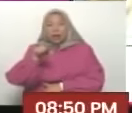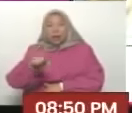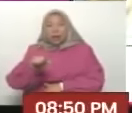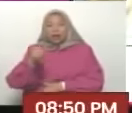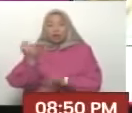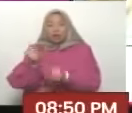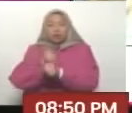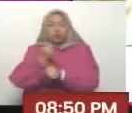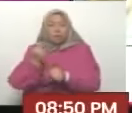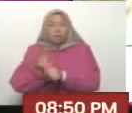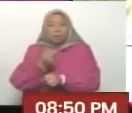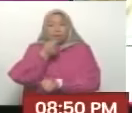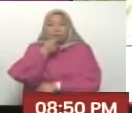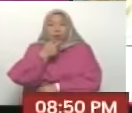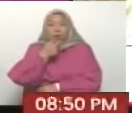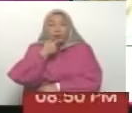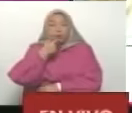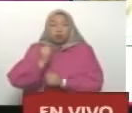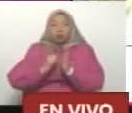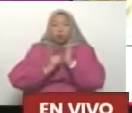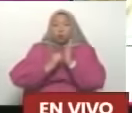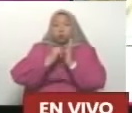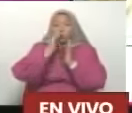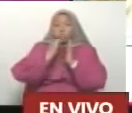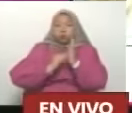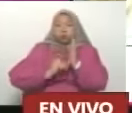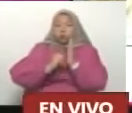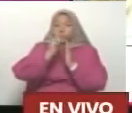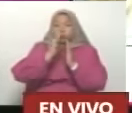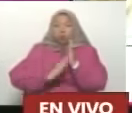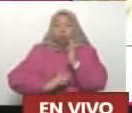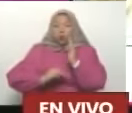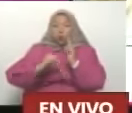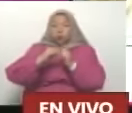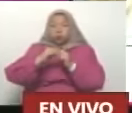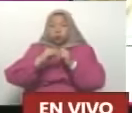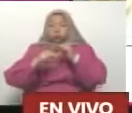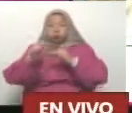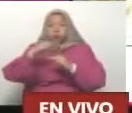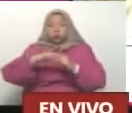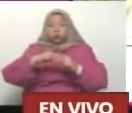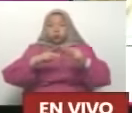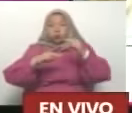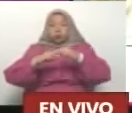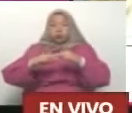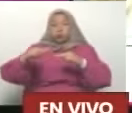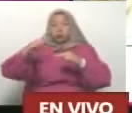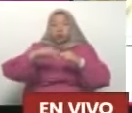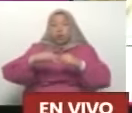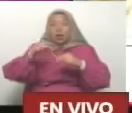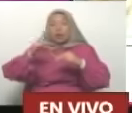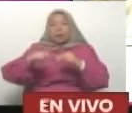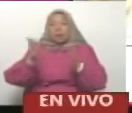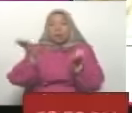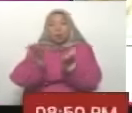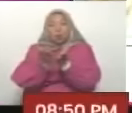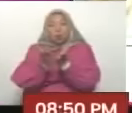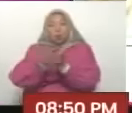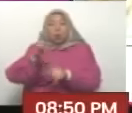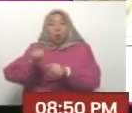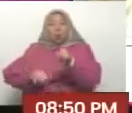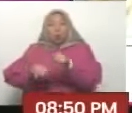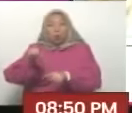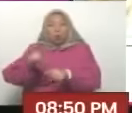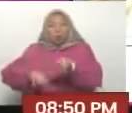impresionante en la infraestructura como tal y también dotación para estos estudiantes, entre lo que destacan kits de